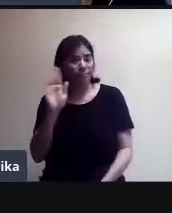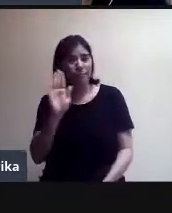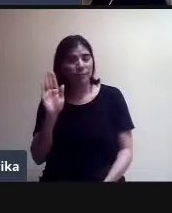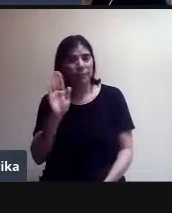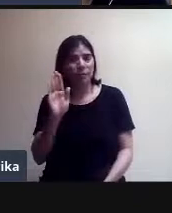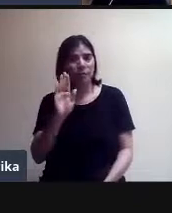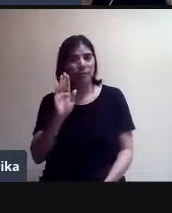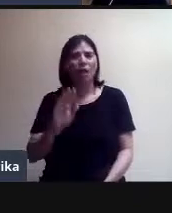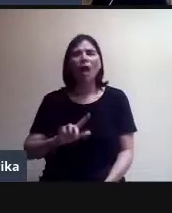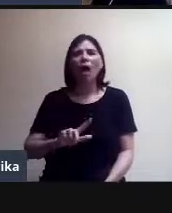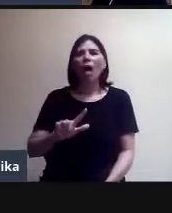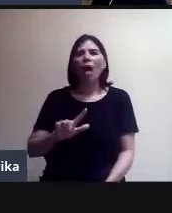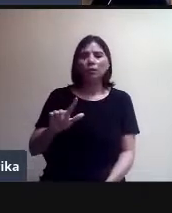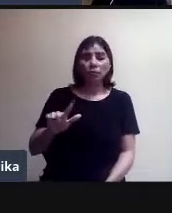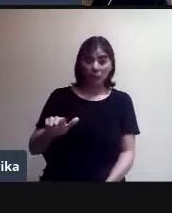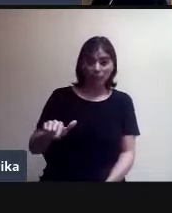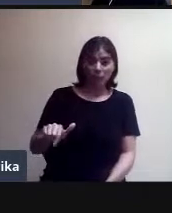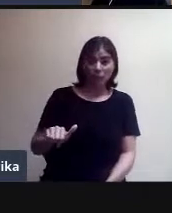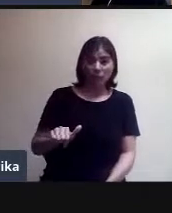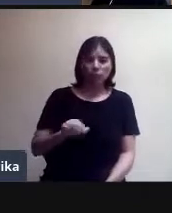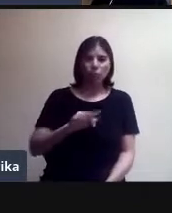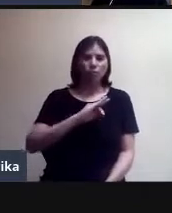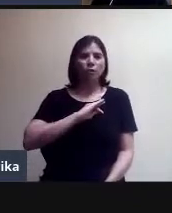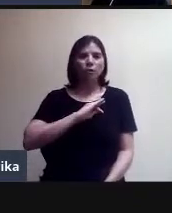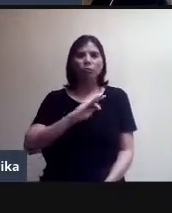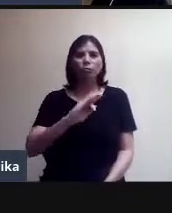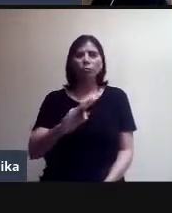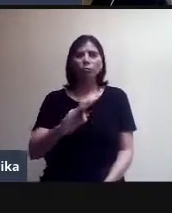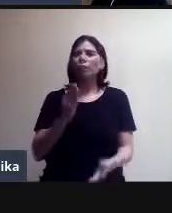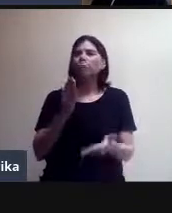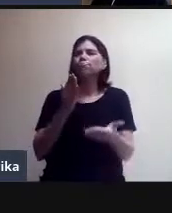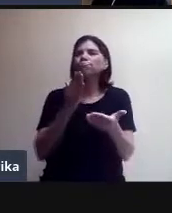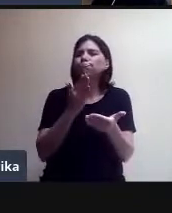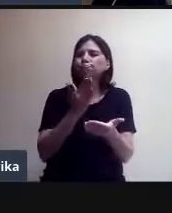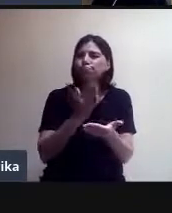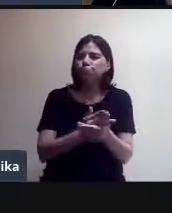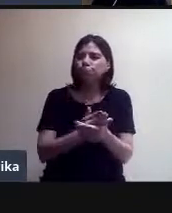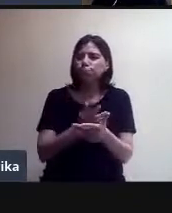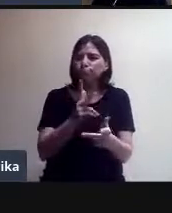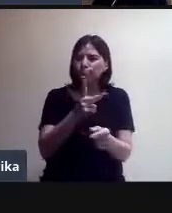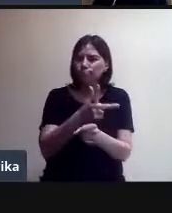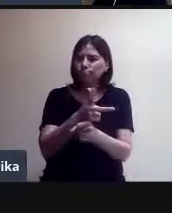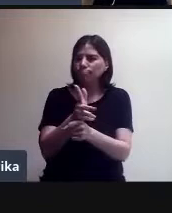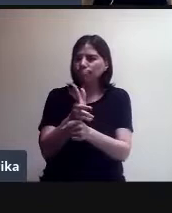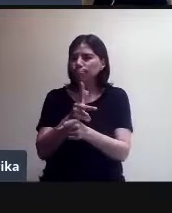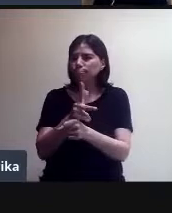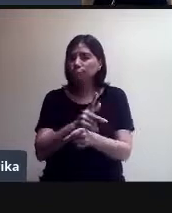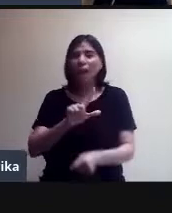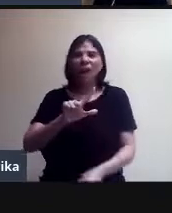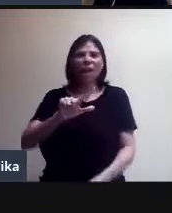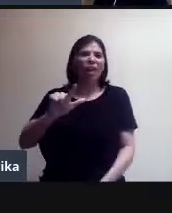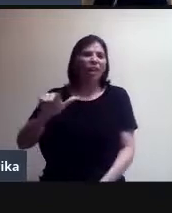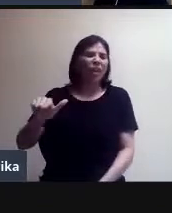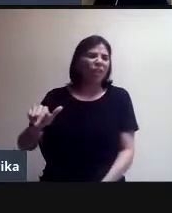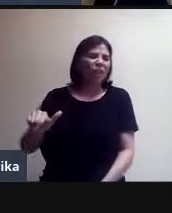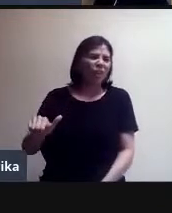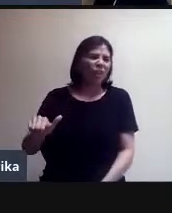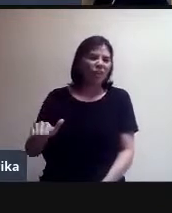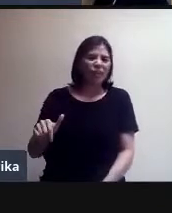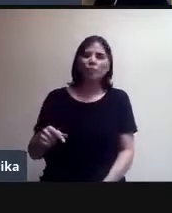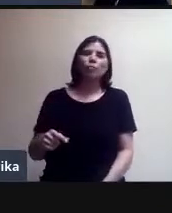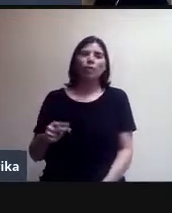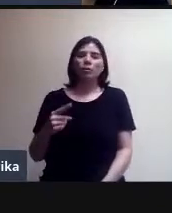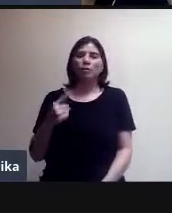puedo detener la grabación y al cabo de unas horas, dependiendo de lo extenso que haya sido la